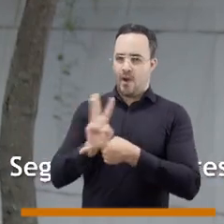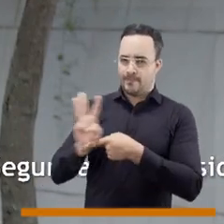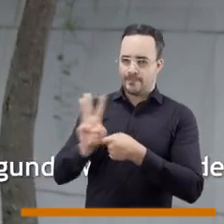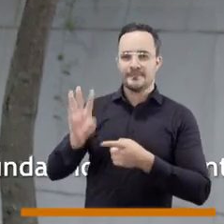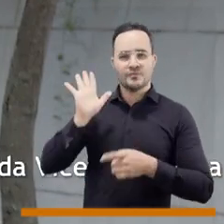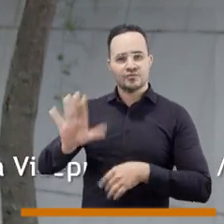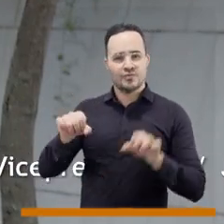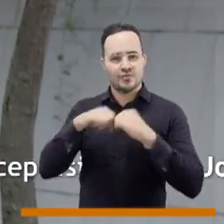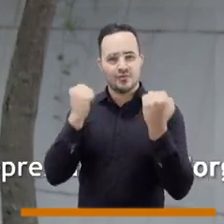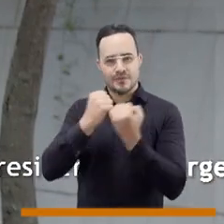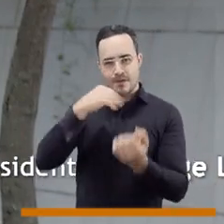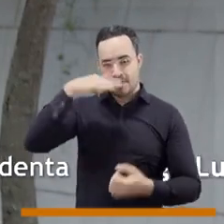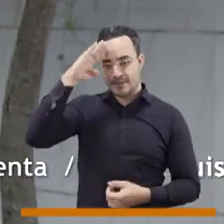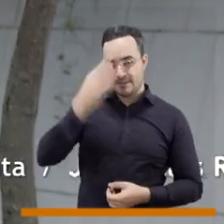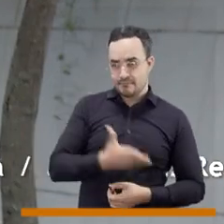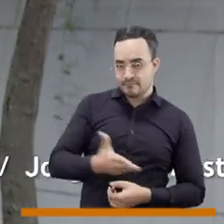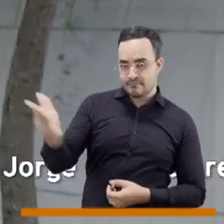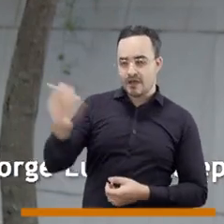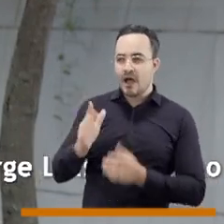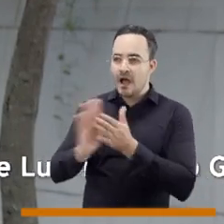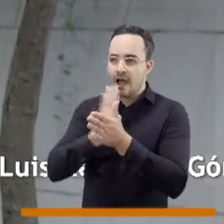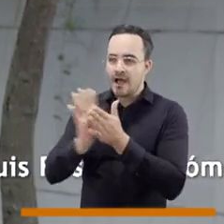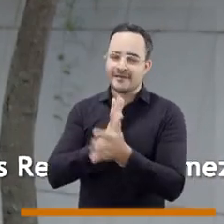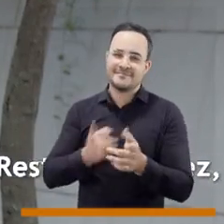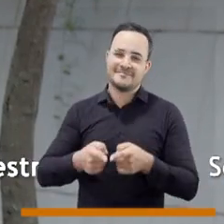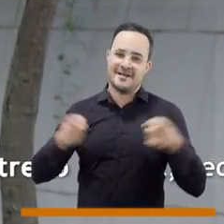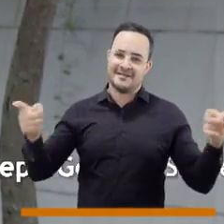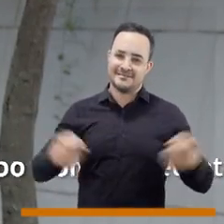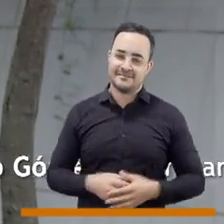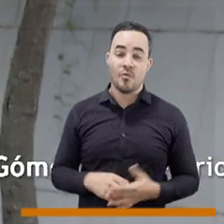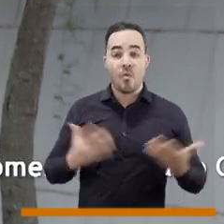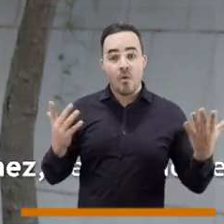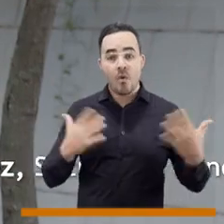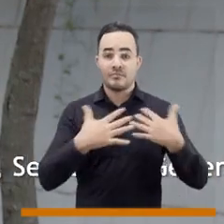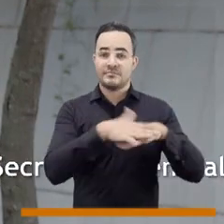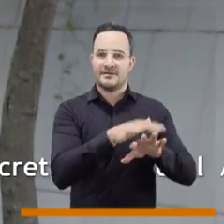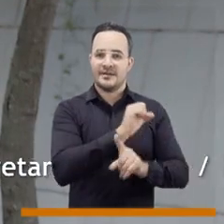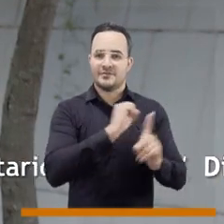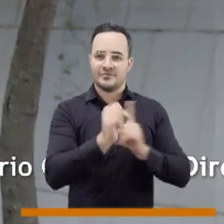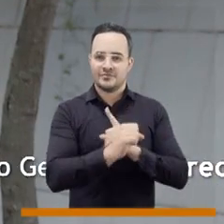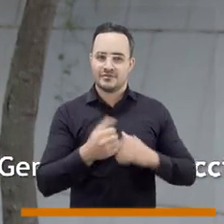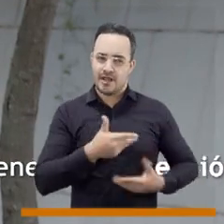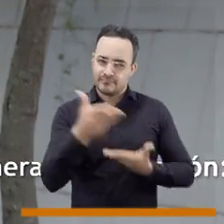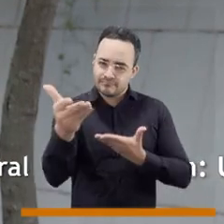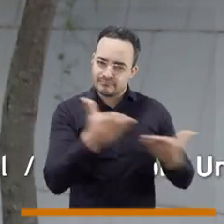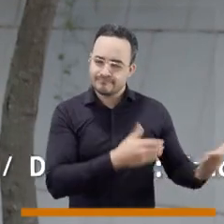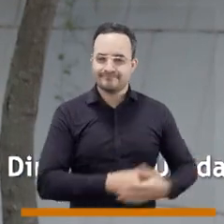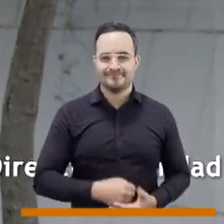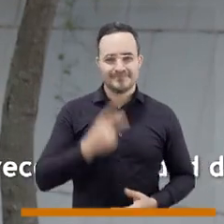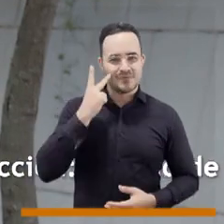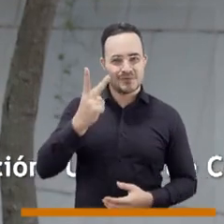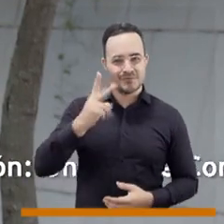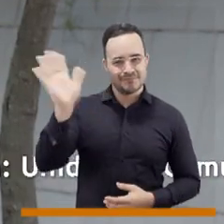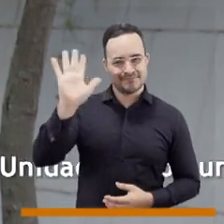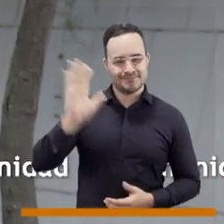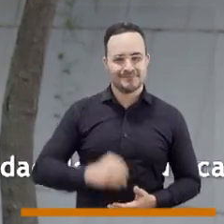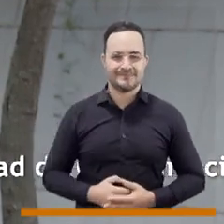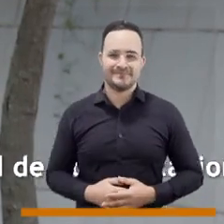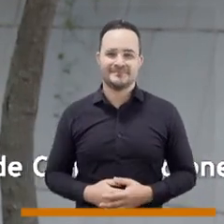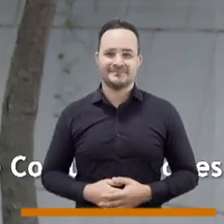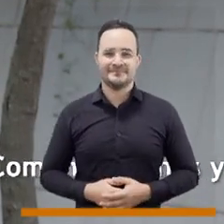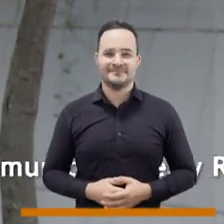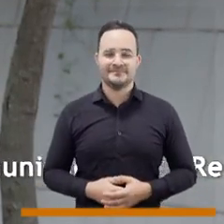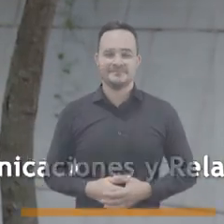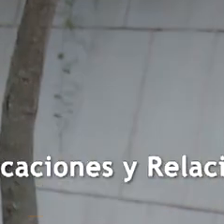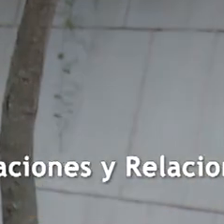concejales de Medellín en www.consejodemedellin.gov.co y en nuestras redes